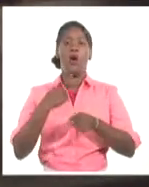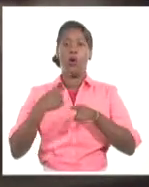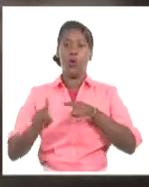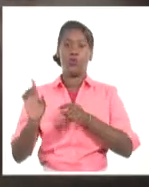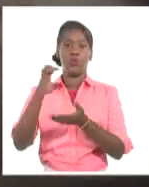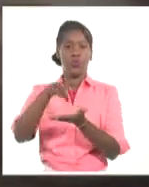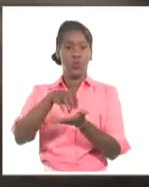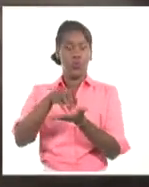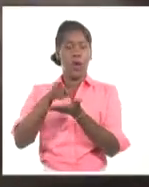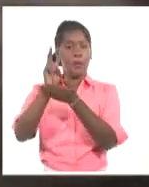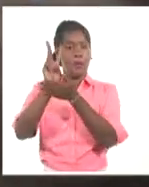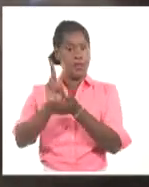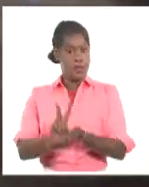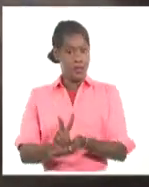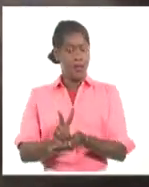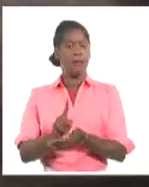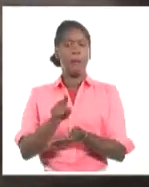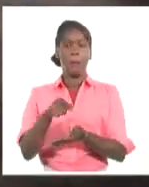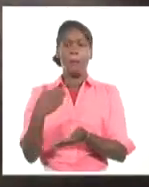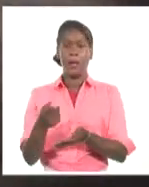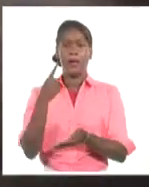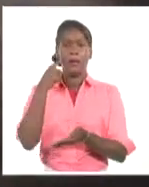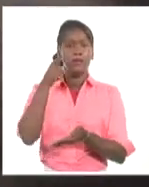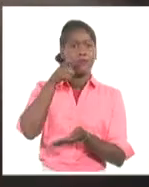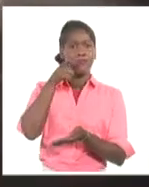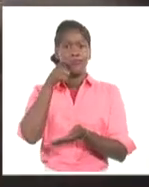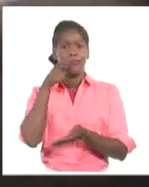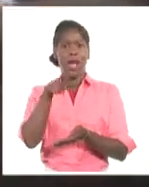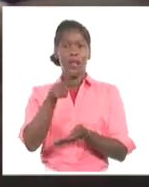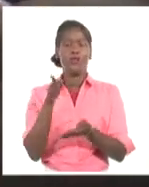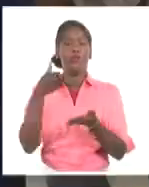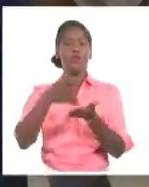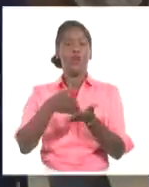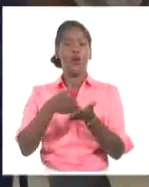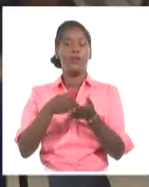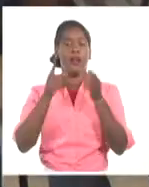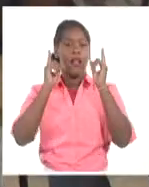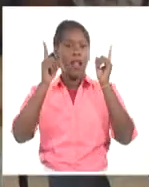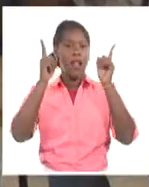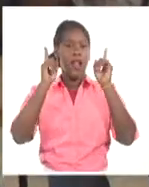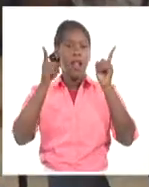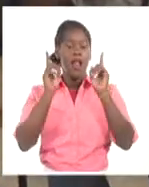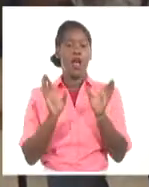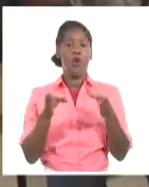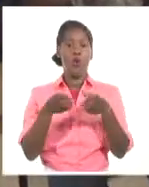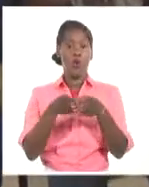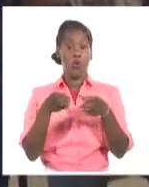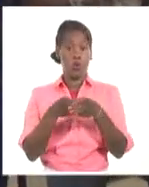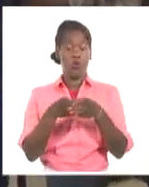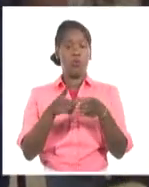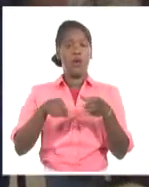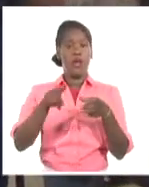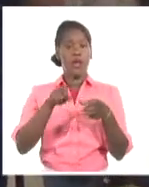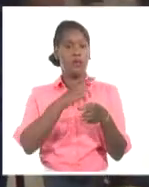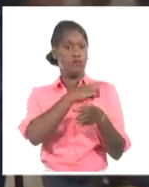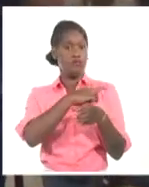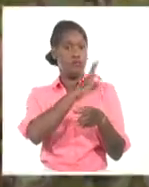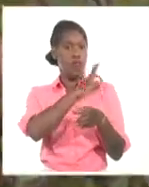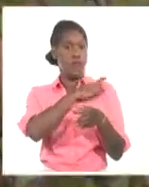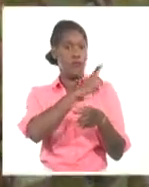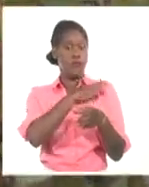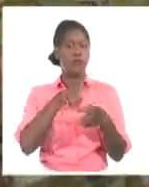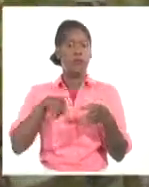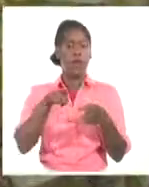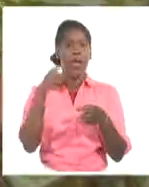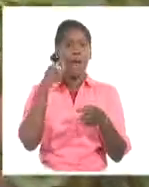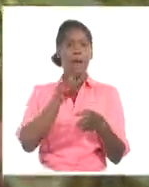Popular, la de Majagua, donde sostuvo una reunión con las secretarias de bloques y delegaciones y conoció las experiencias